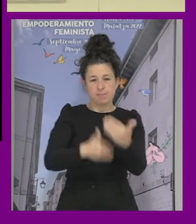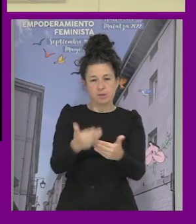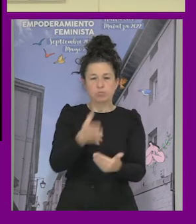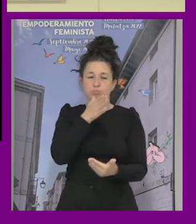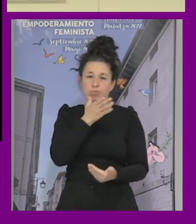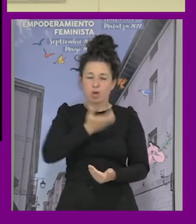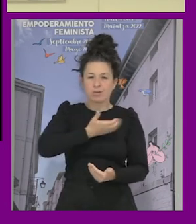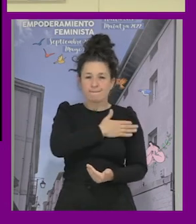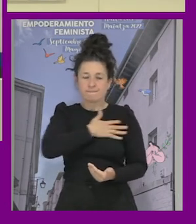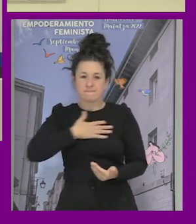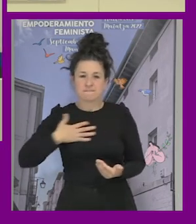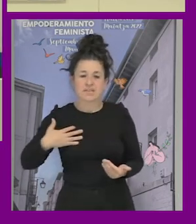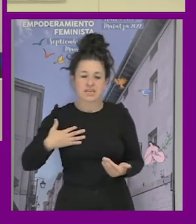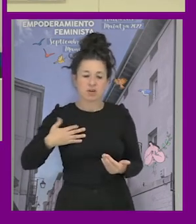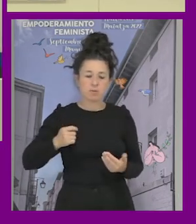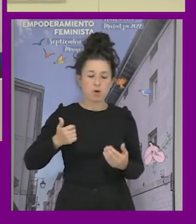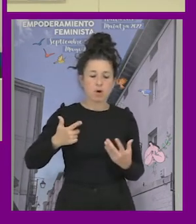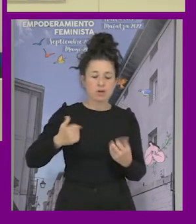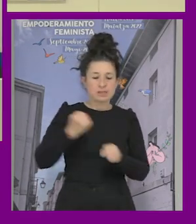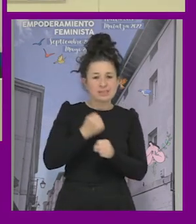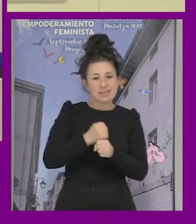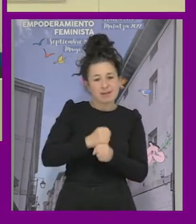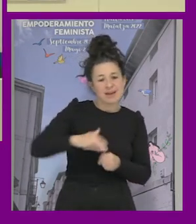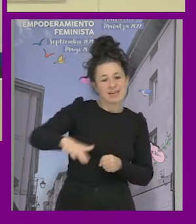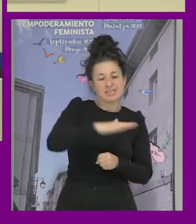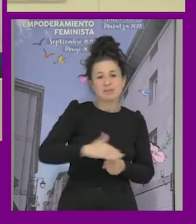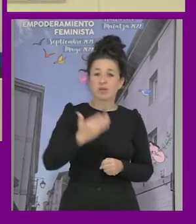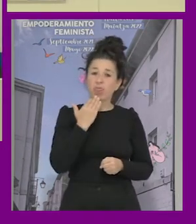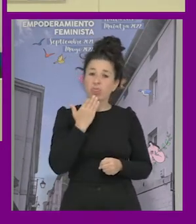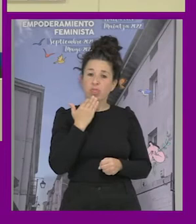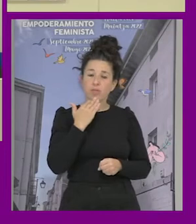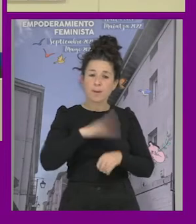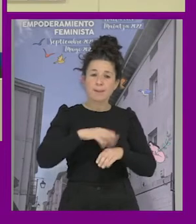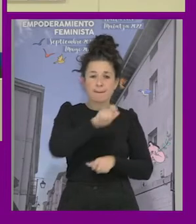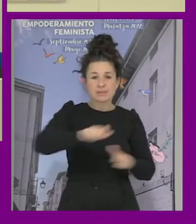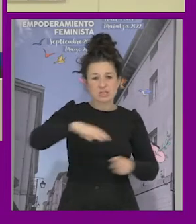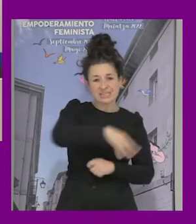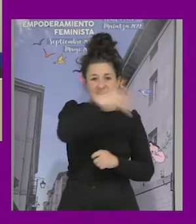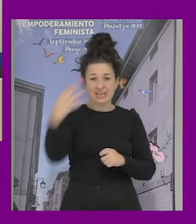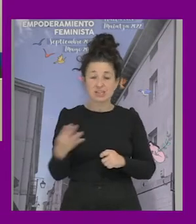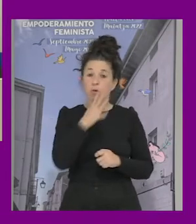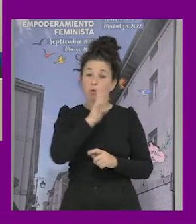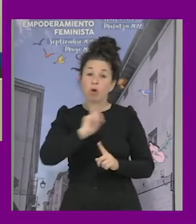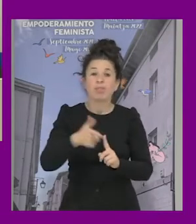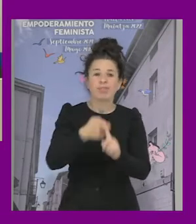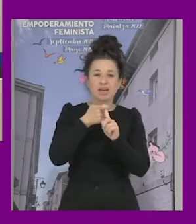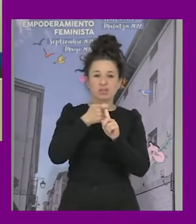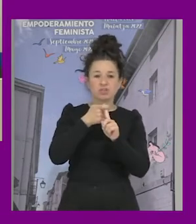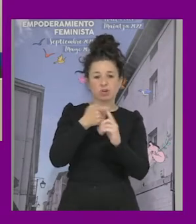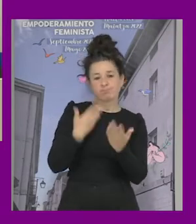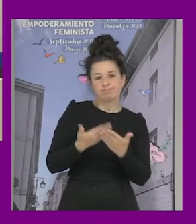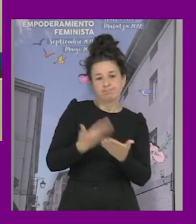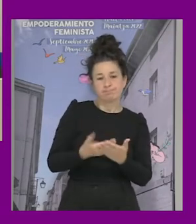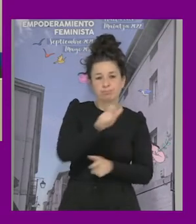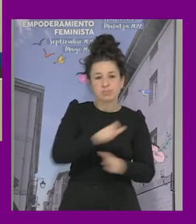trabajar el tema de los espacios de ocio para personas LGTBI porque en el diagnóstico se mostraba que las personas LGTBI